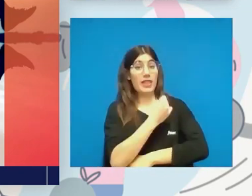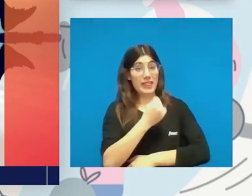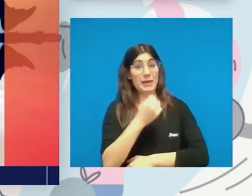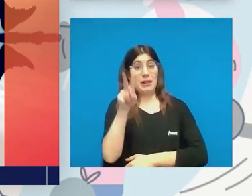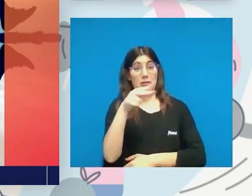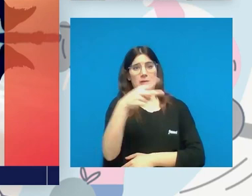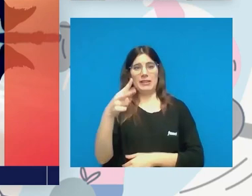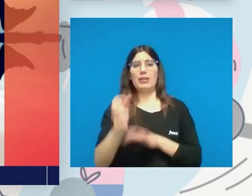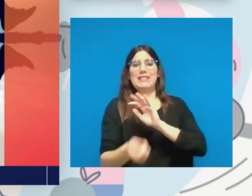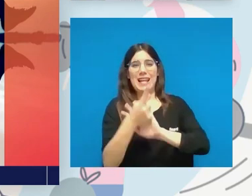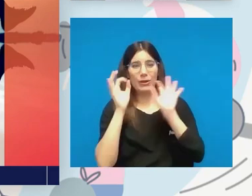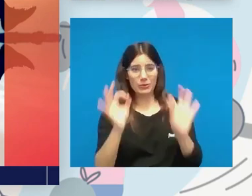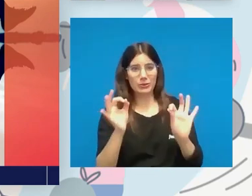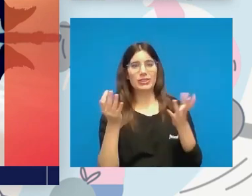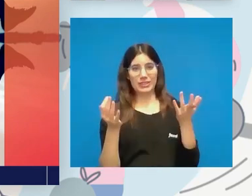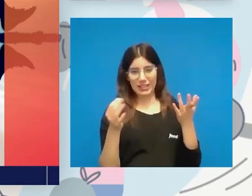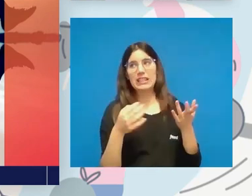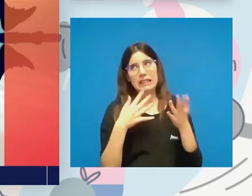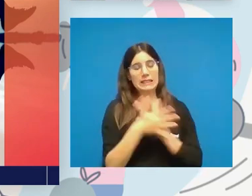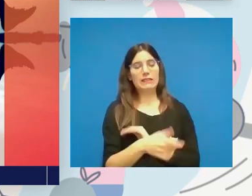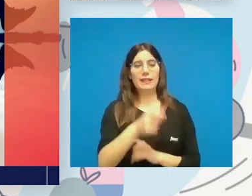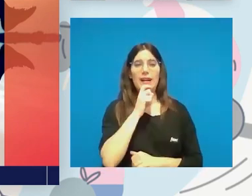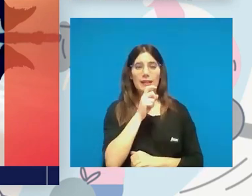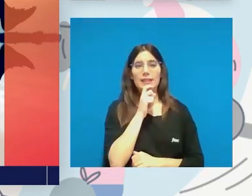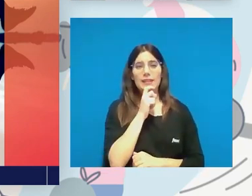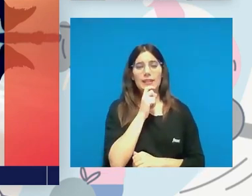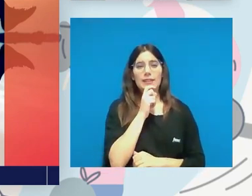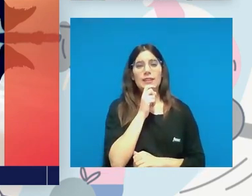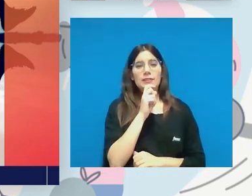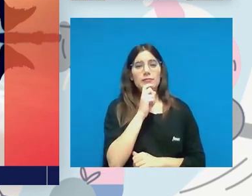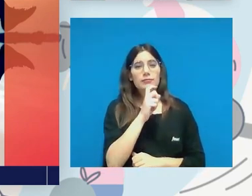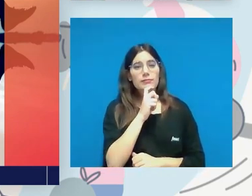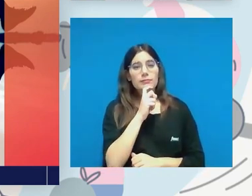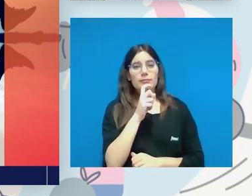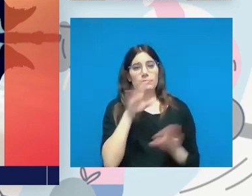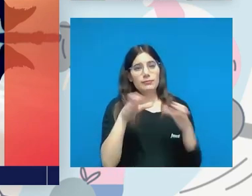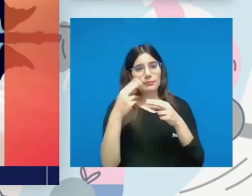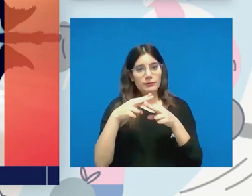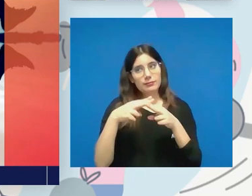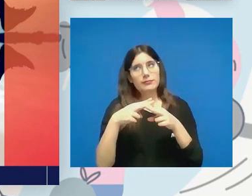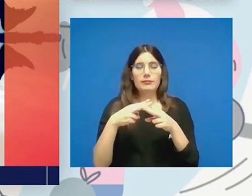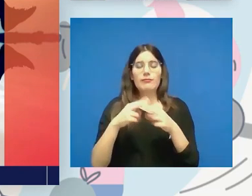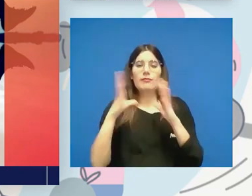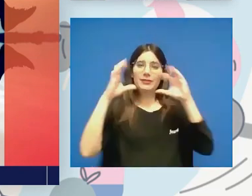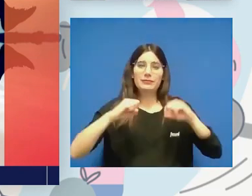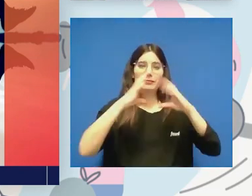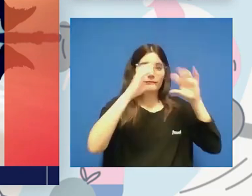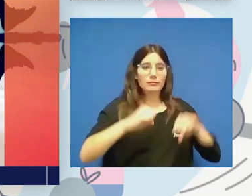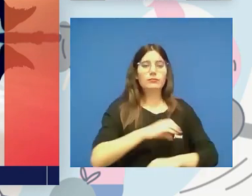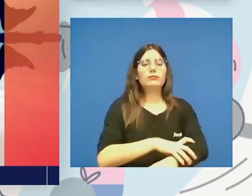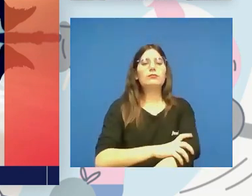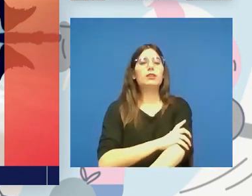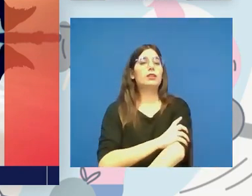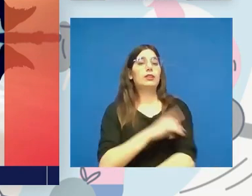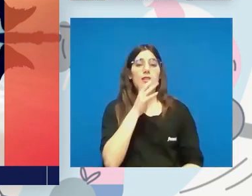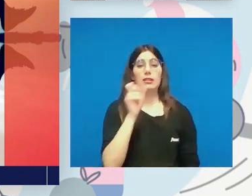fue un trabajo con la dificultad que hay de poner también a todos los partidos políticos en consenso. Con lo cual, pues el primer